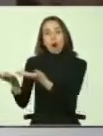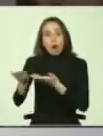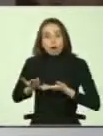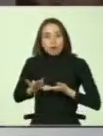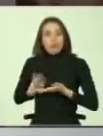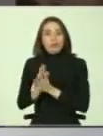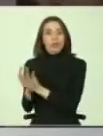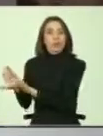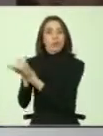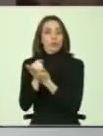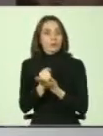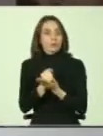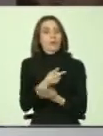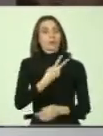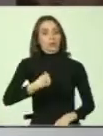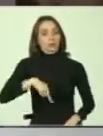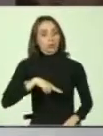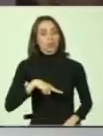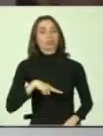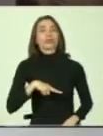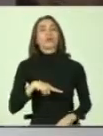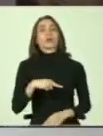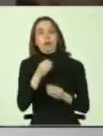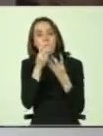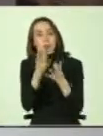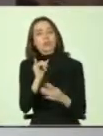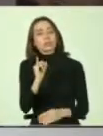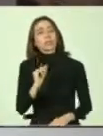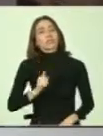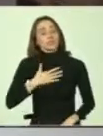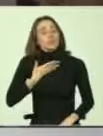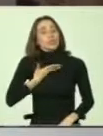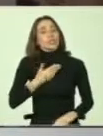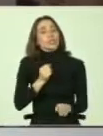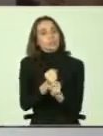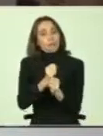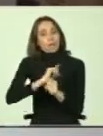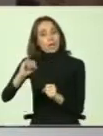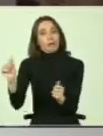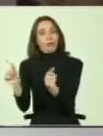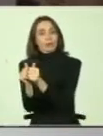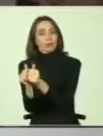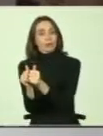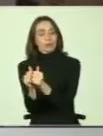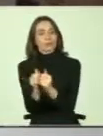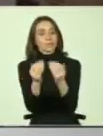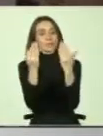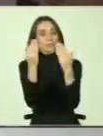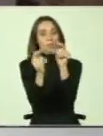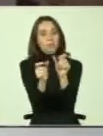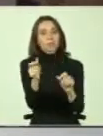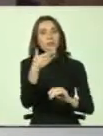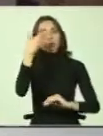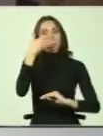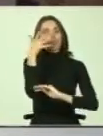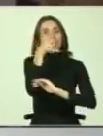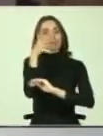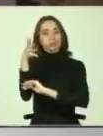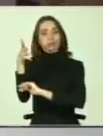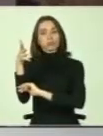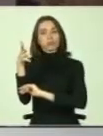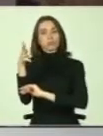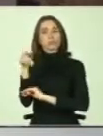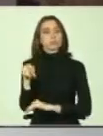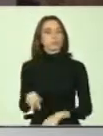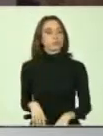colaboración, nosotros desde ya también manifestamos nuestra voluntad de trabajar y seguir trabajando juntos. Saludar a los expositores. con nosotros